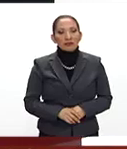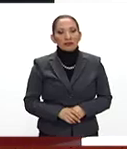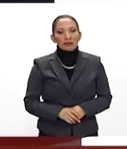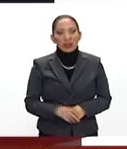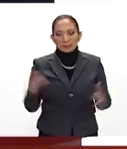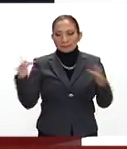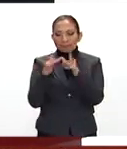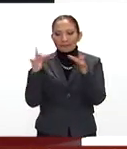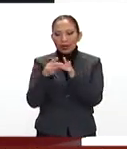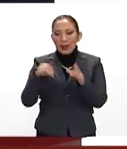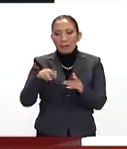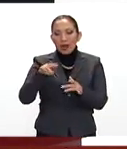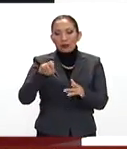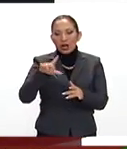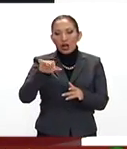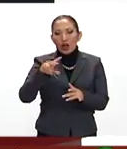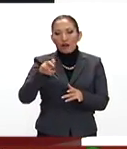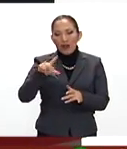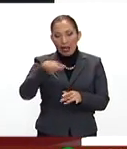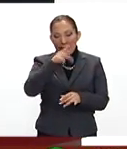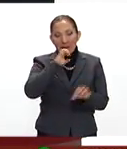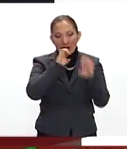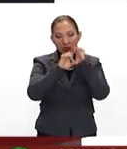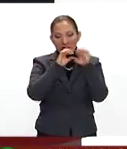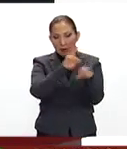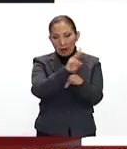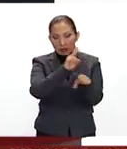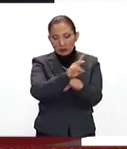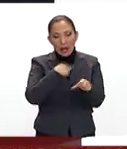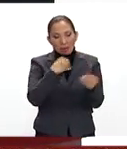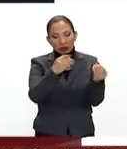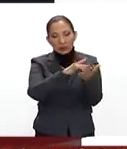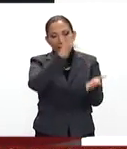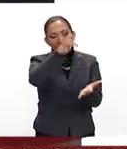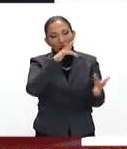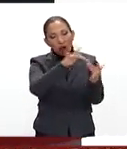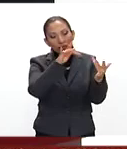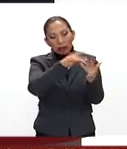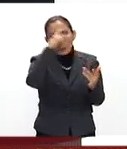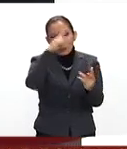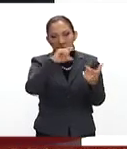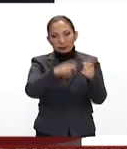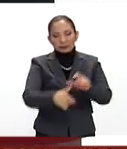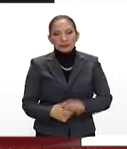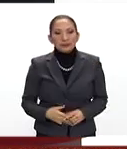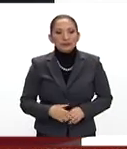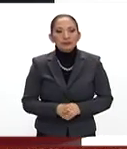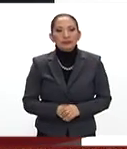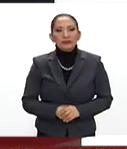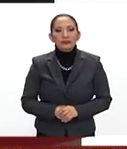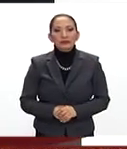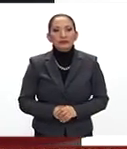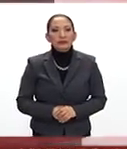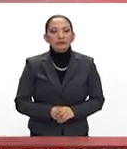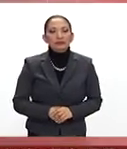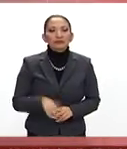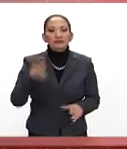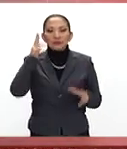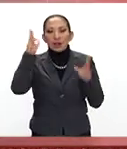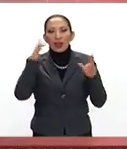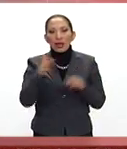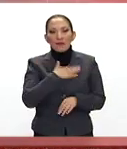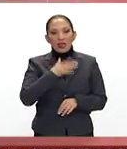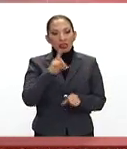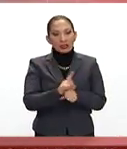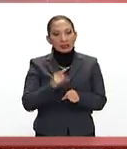Nos enlazamos con Manuel Covela, el ex periodista venezolano. Manuel, muy buenos días, gracias por estar con nosotros en México al Día. Hola, buenos